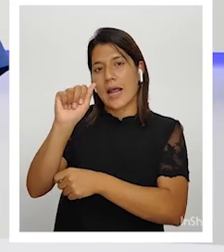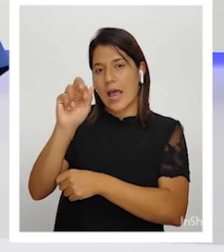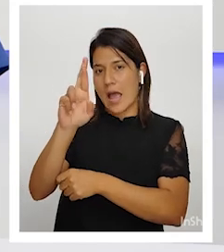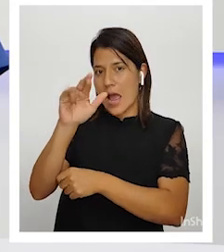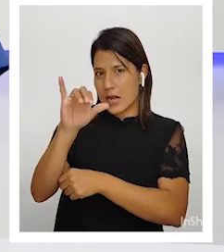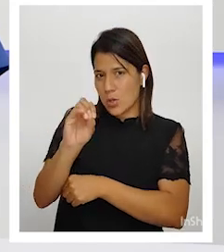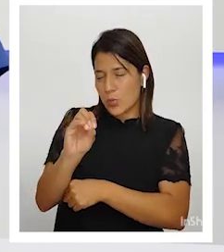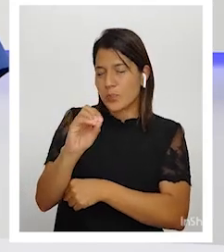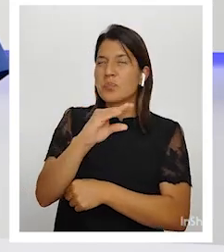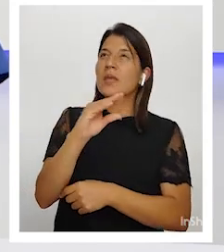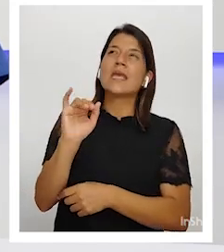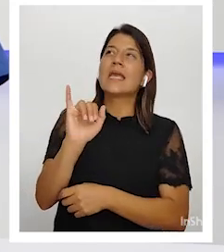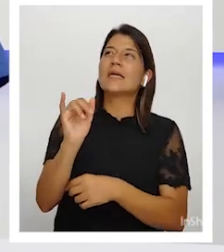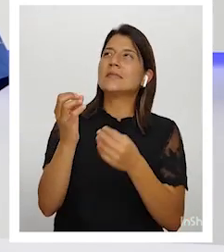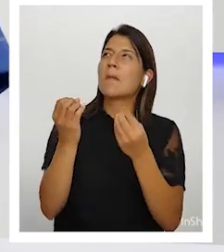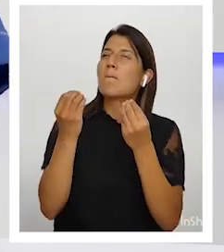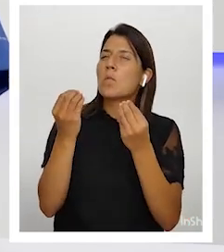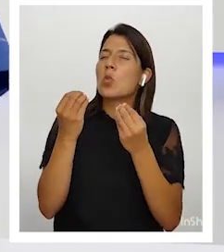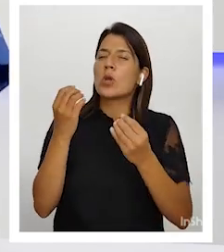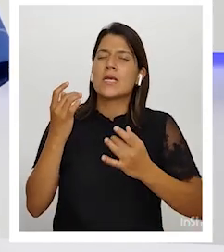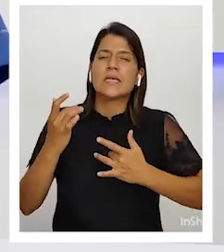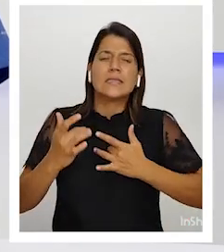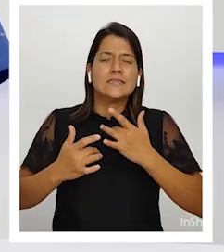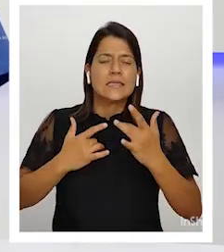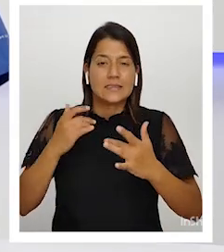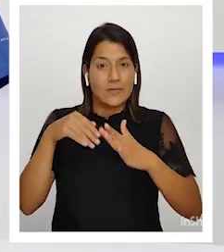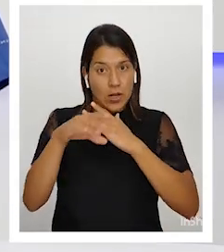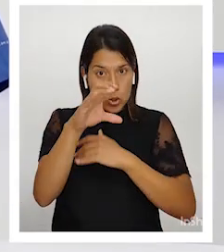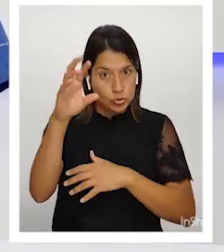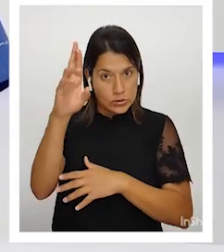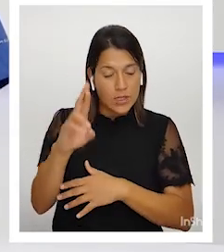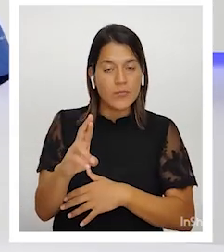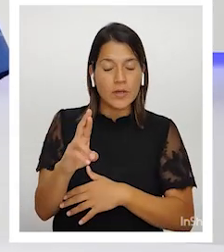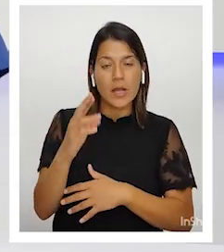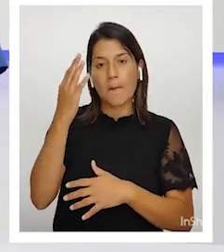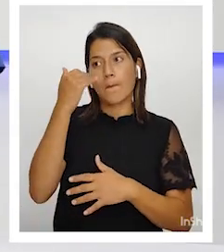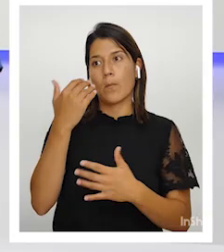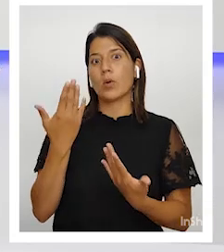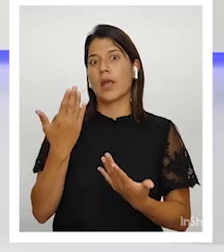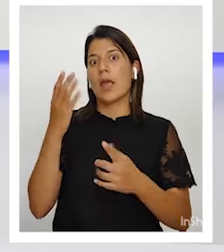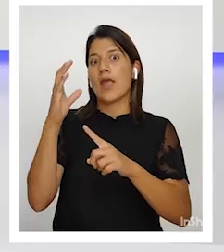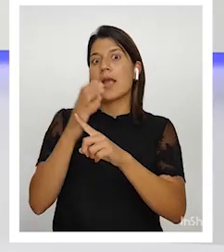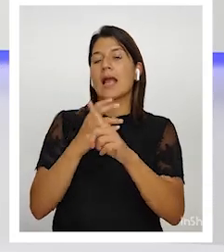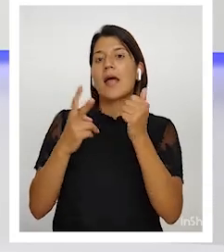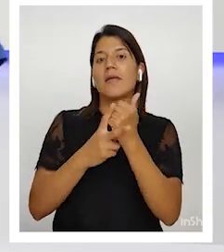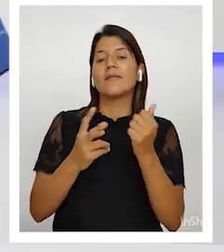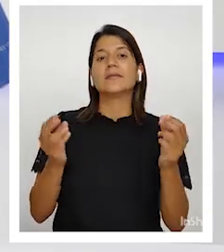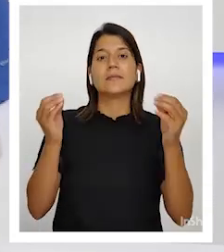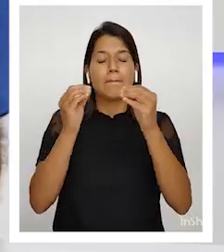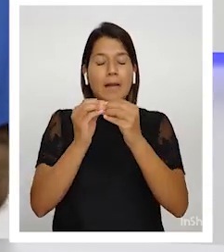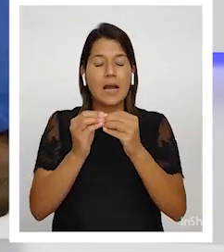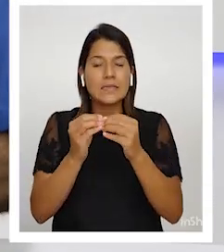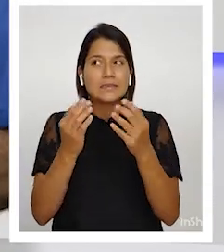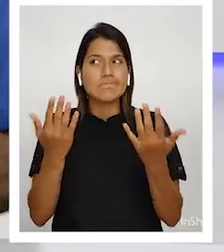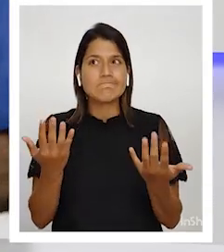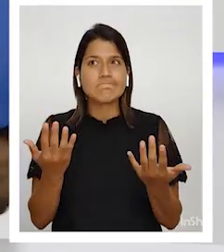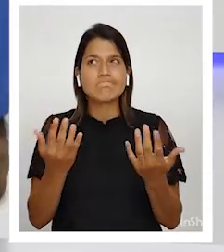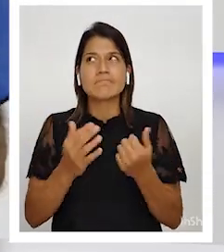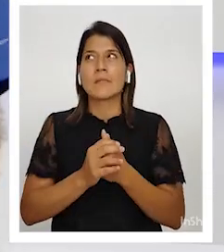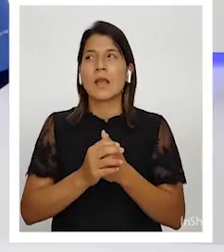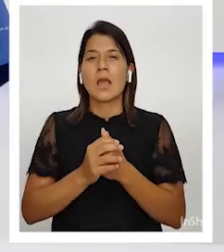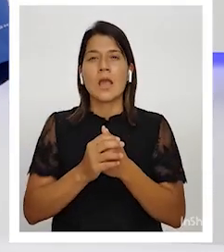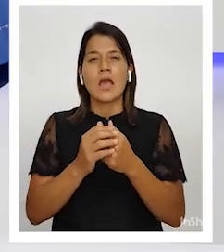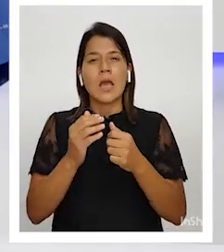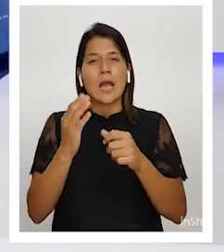sensible, no solo en Costa Rica, que es donde había cada vez más, digamos,